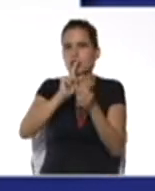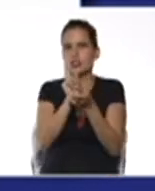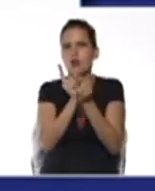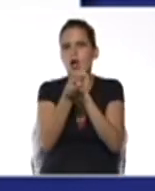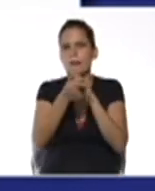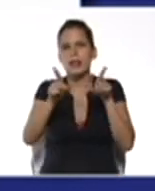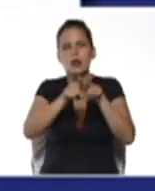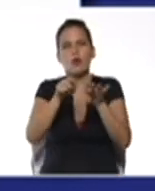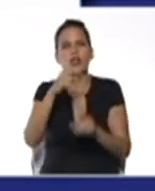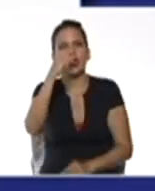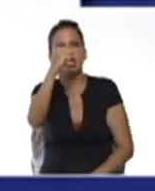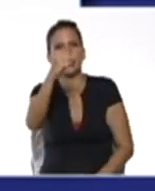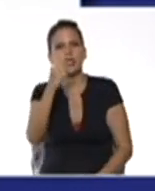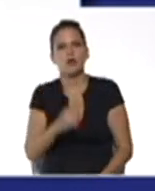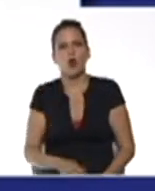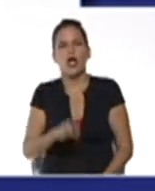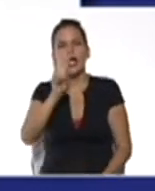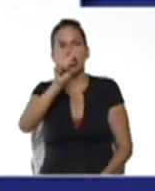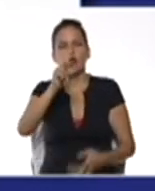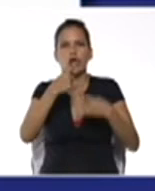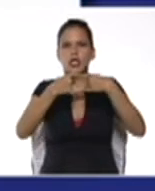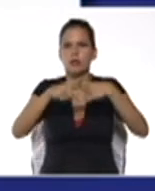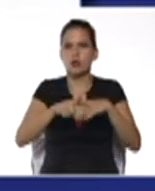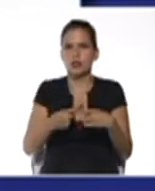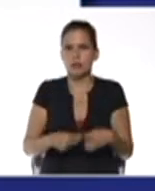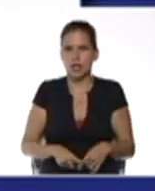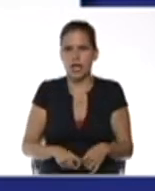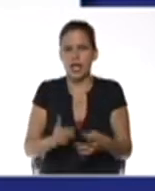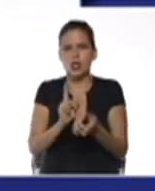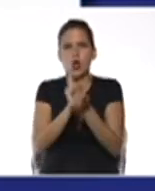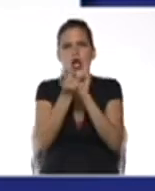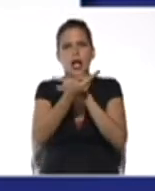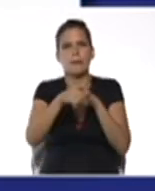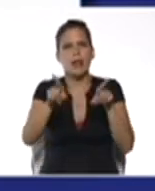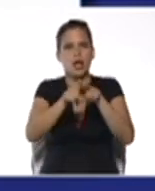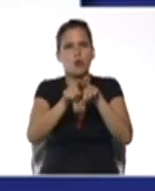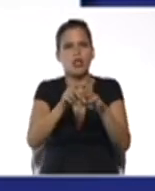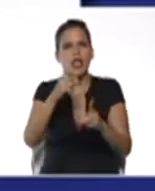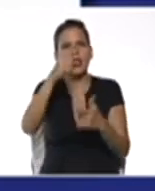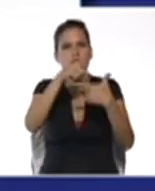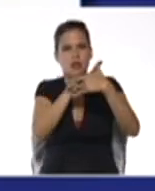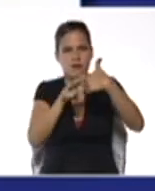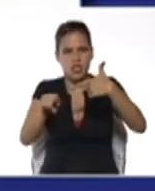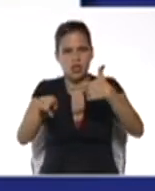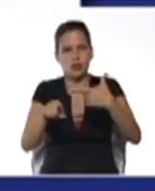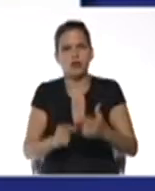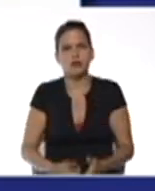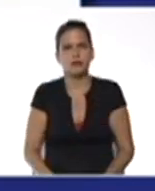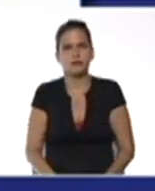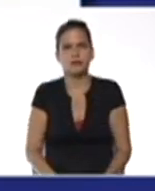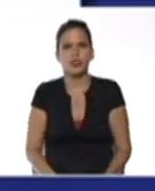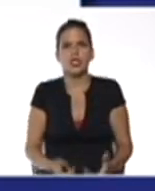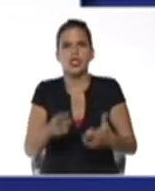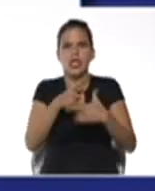luego el 2 que está multiplicando pasa al otro miembro dividiendo y al dividir menos 60